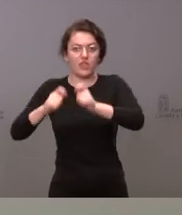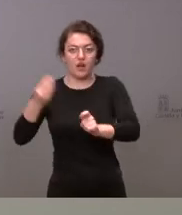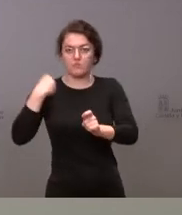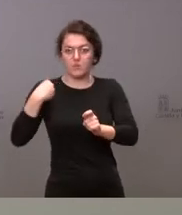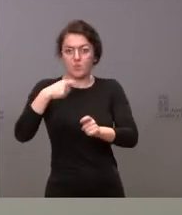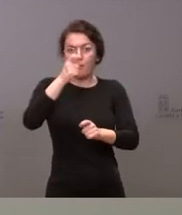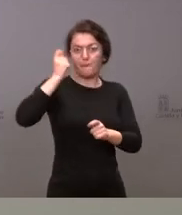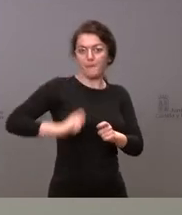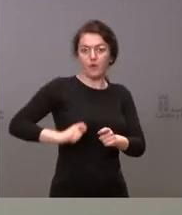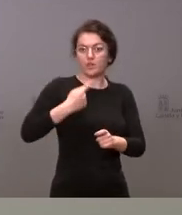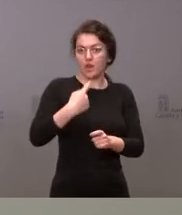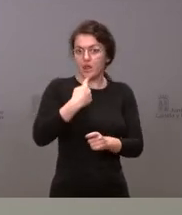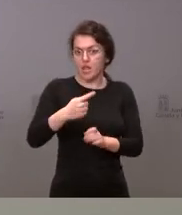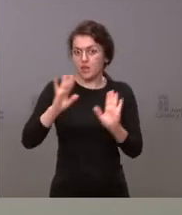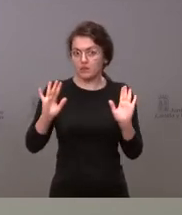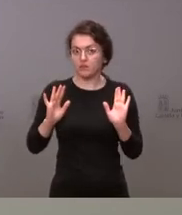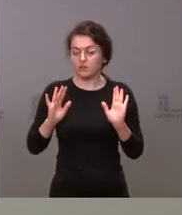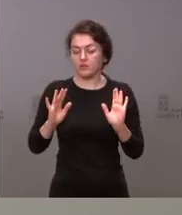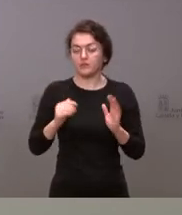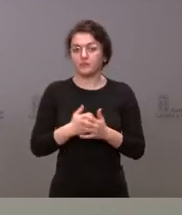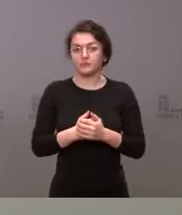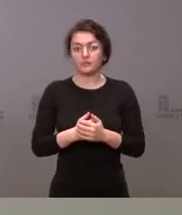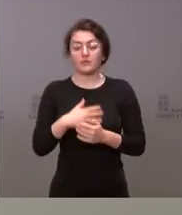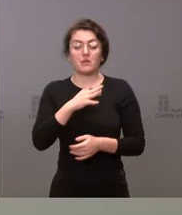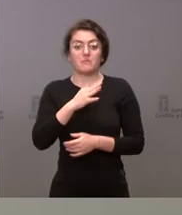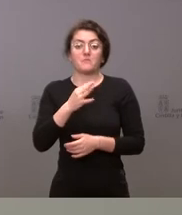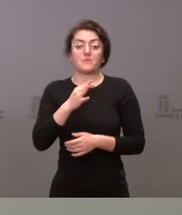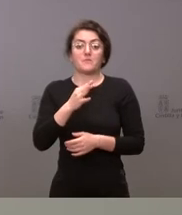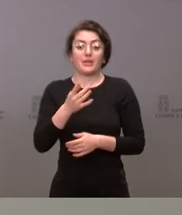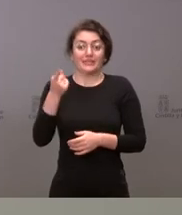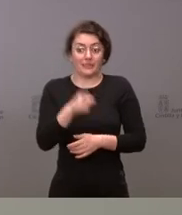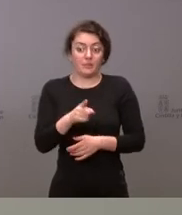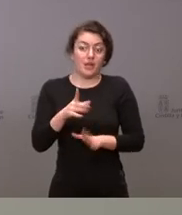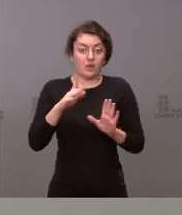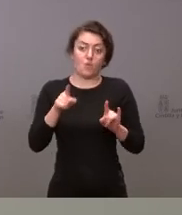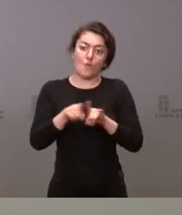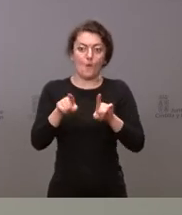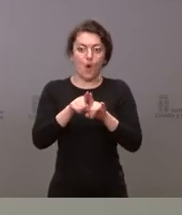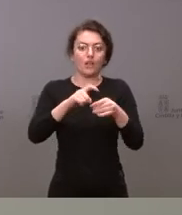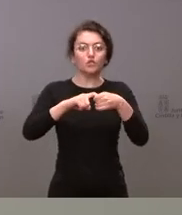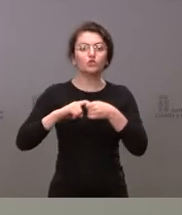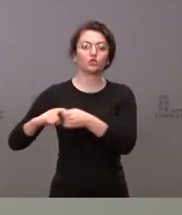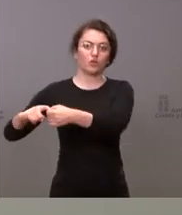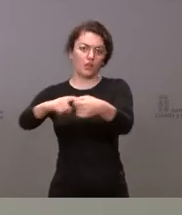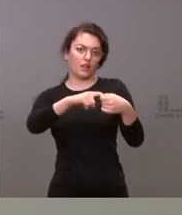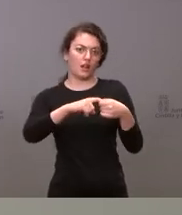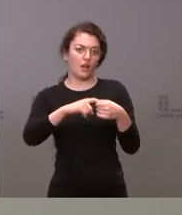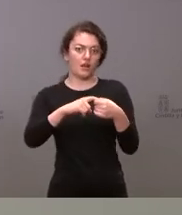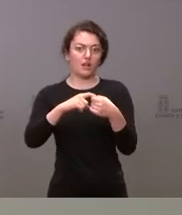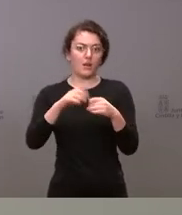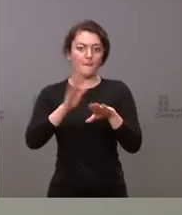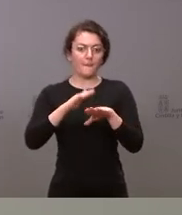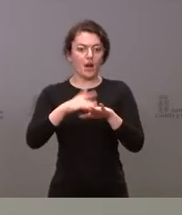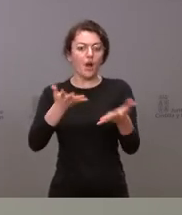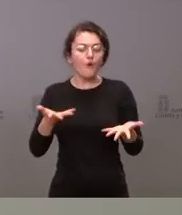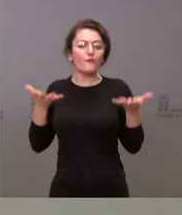con las circunstancias de las que estamos hablando y también lógicamente desde el ámbito de la solidaridad que tenemos con prestar el mejor sistema